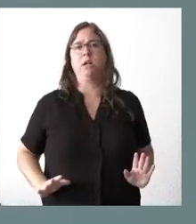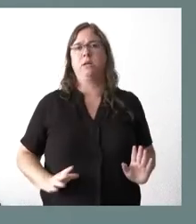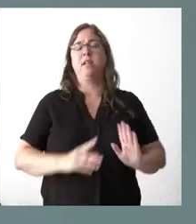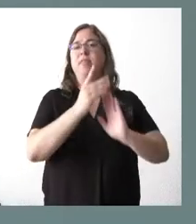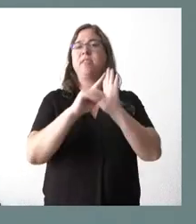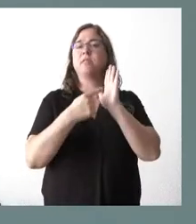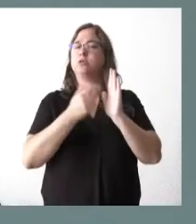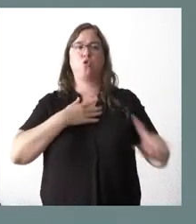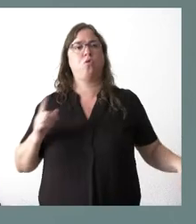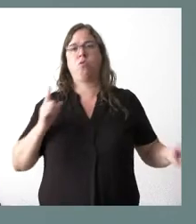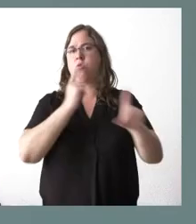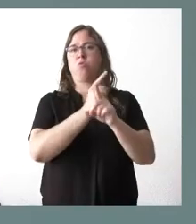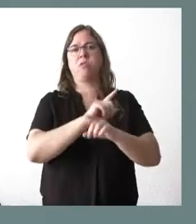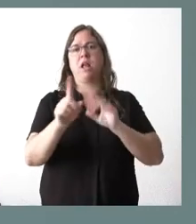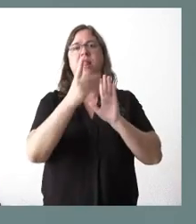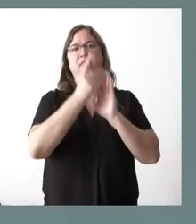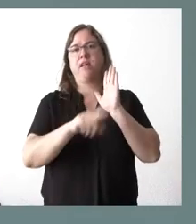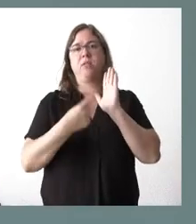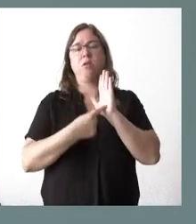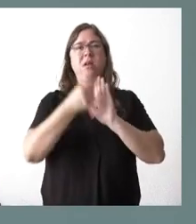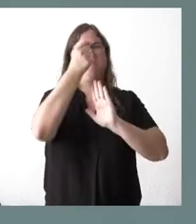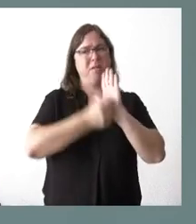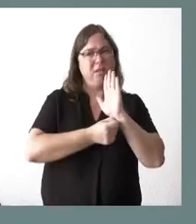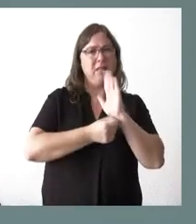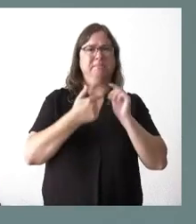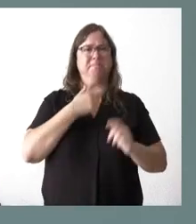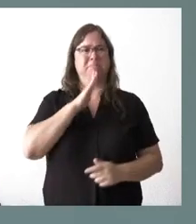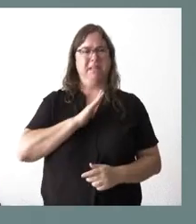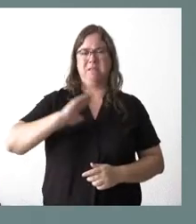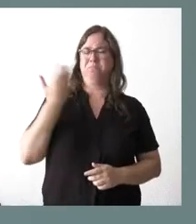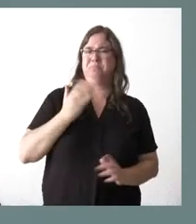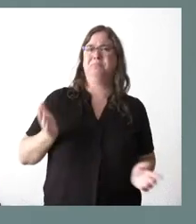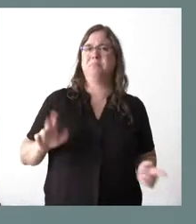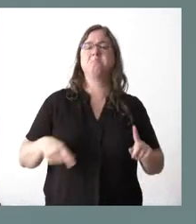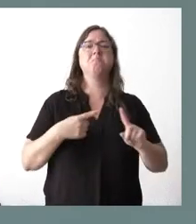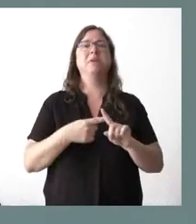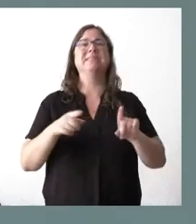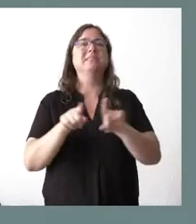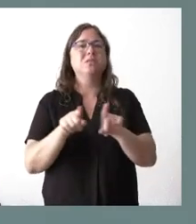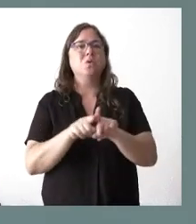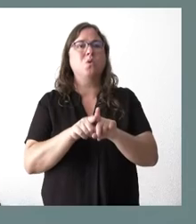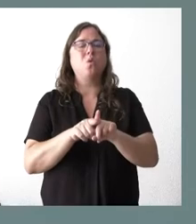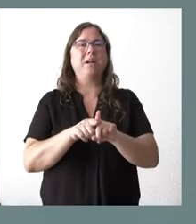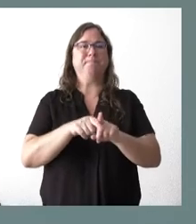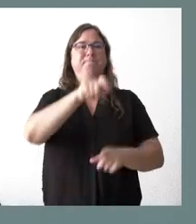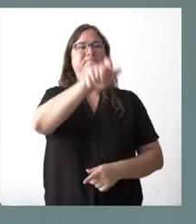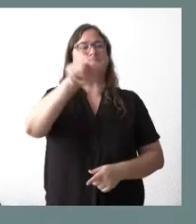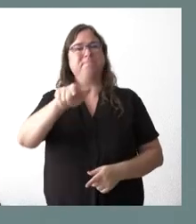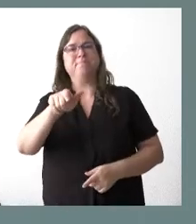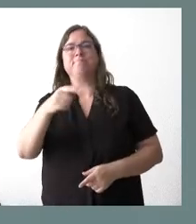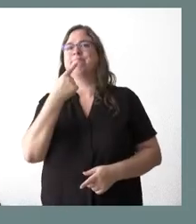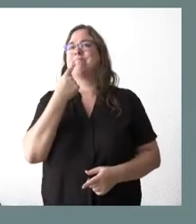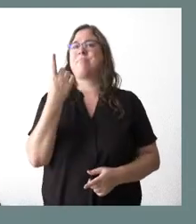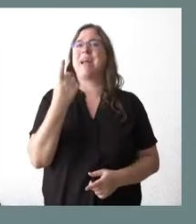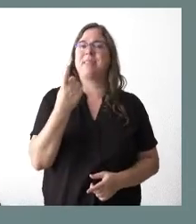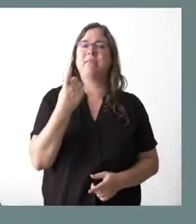en contra de ese decreto ley, de las medidas que toma, nos parecen perjudiciales y serán los jurídicos los que determinen si